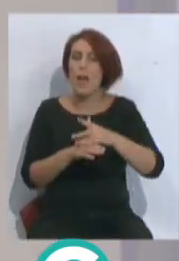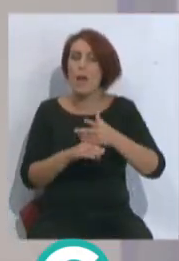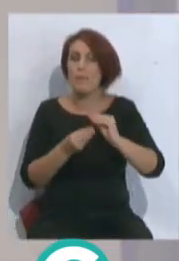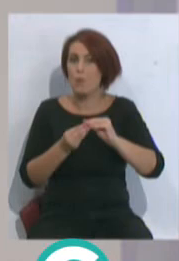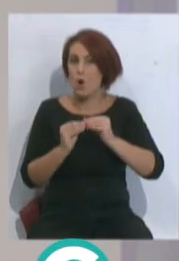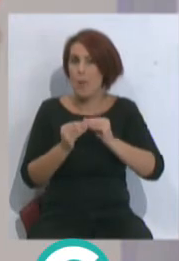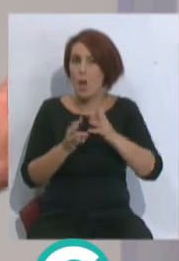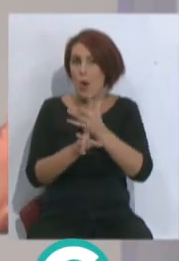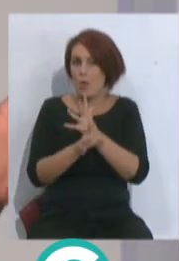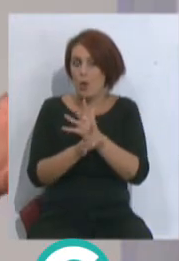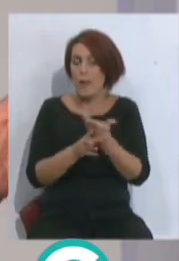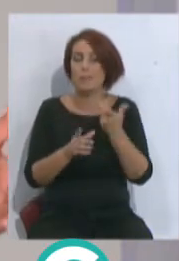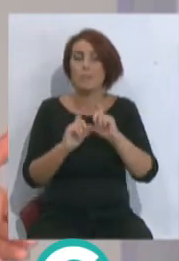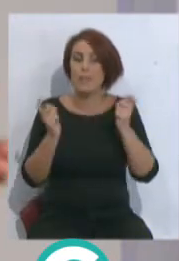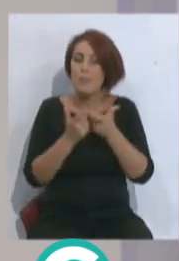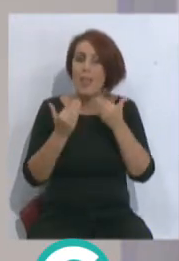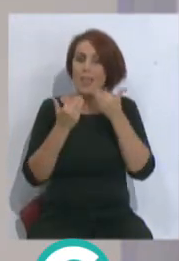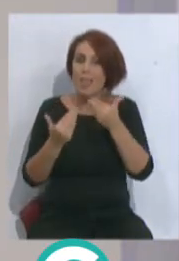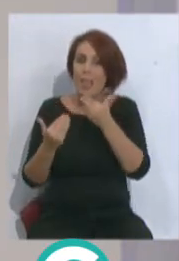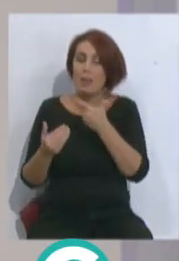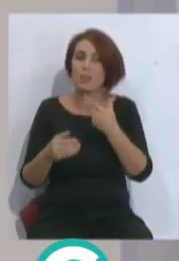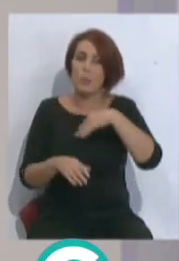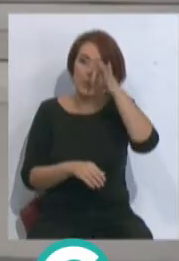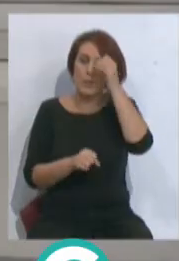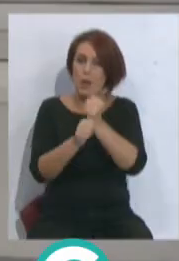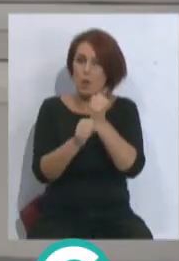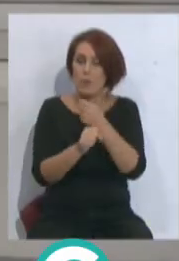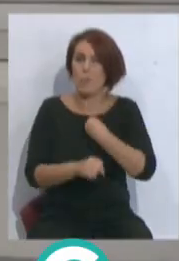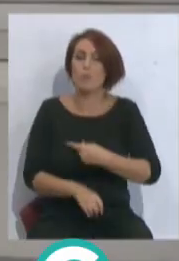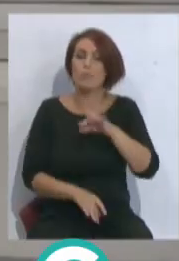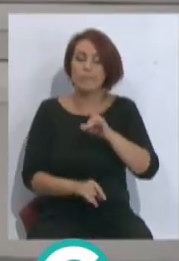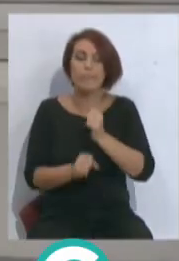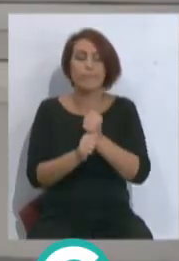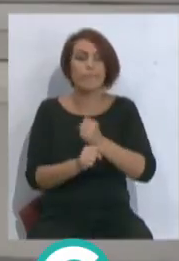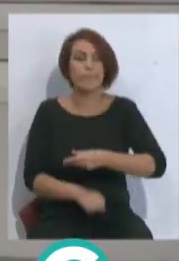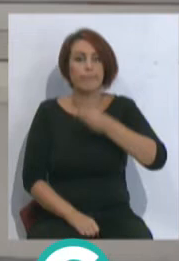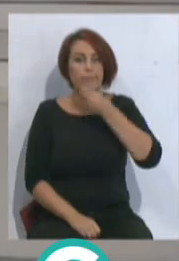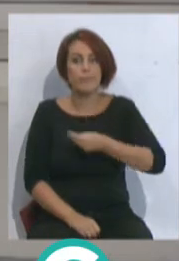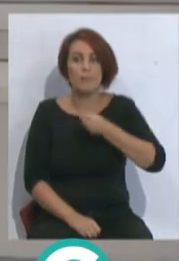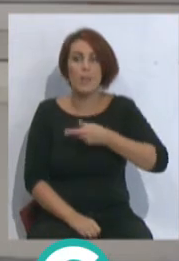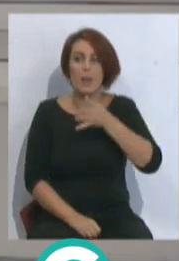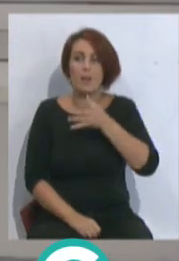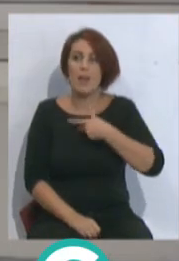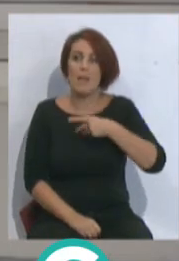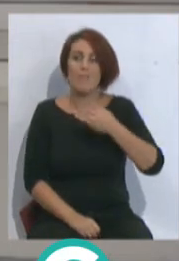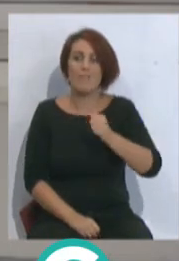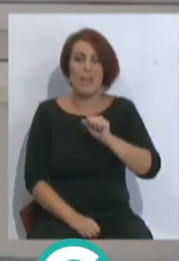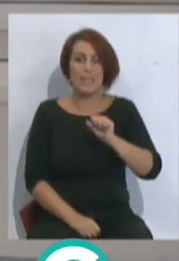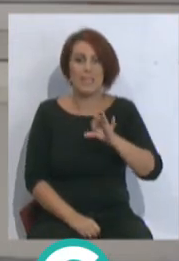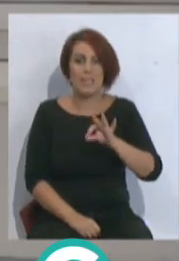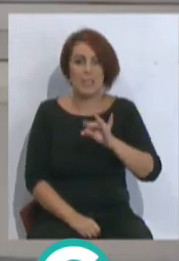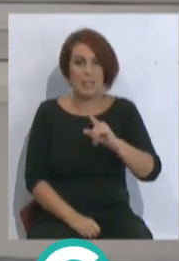de agradecer a esos jugadores, a esa plantilla y ese trabajo que se hizo el domingo. Sí, la verdad, se hizo un gran trabajo. Pero vamos a escuchar a Álvaro Bastida